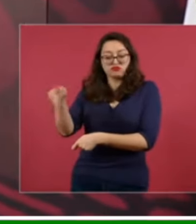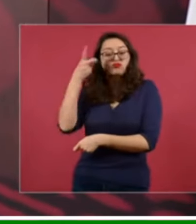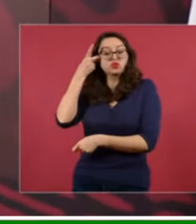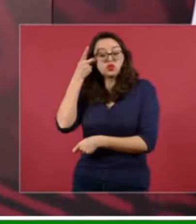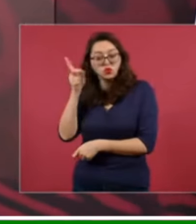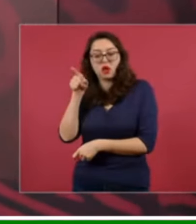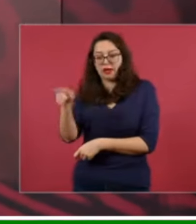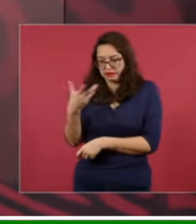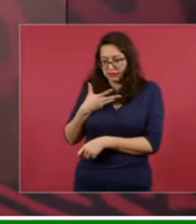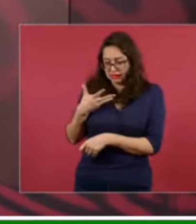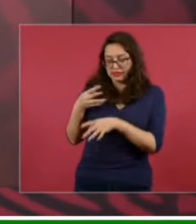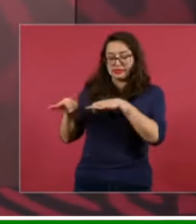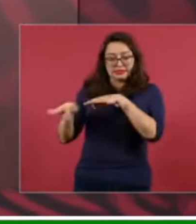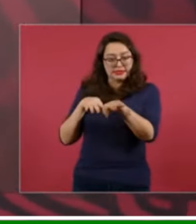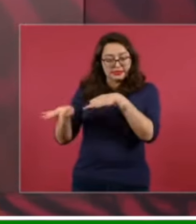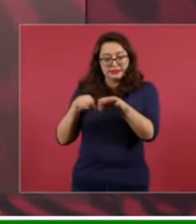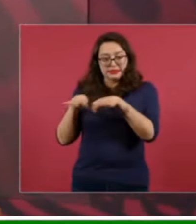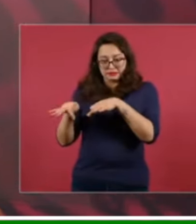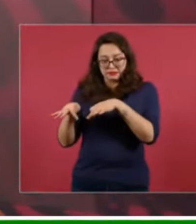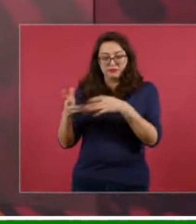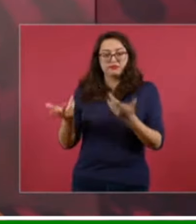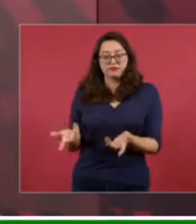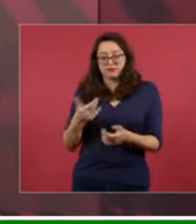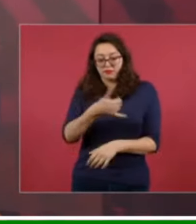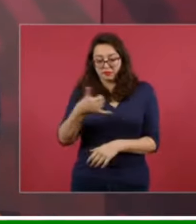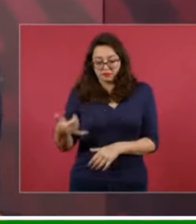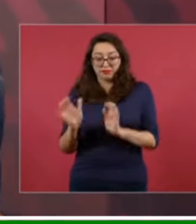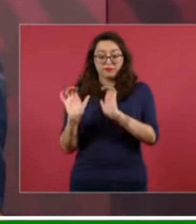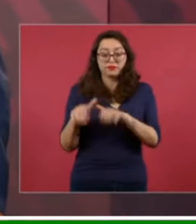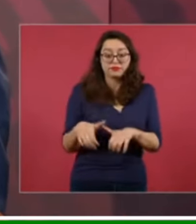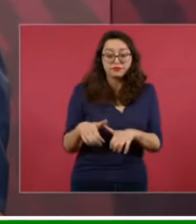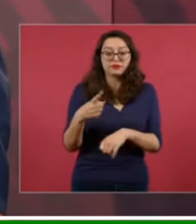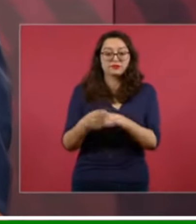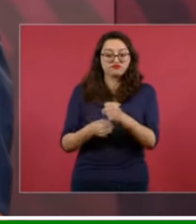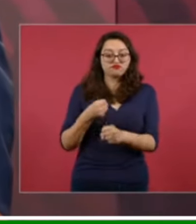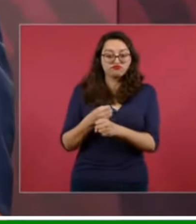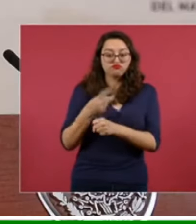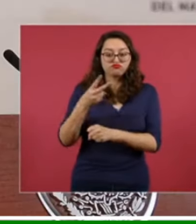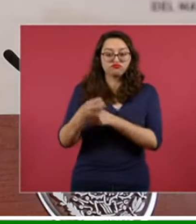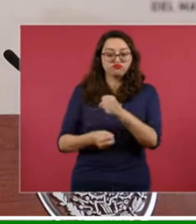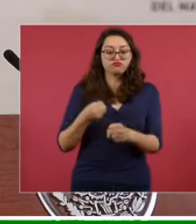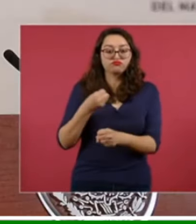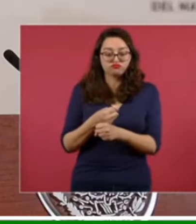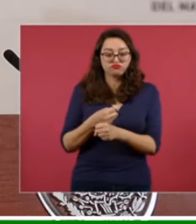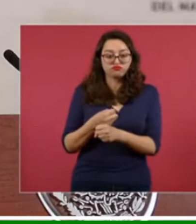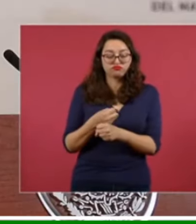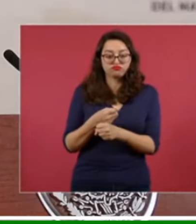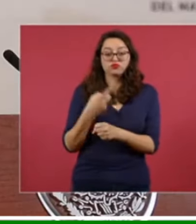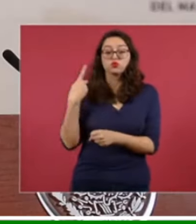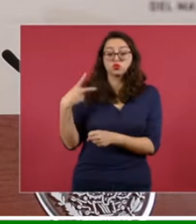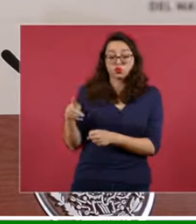un trabajador, se inscribe en el Infonavit al año, a los dos años, ya tiene derecho